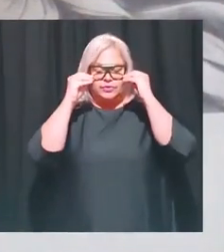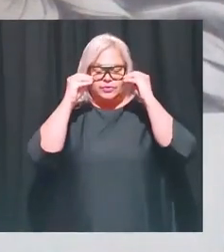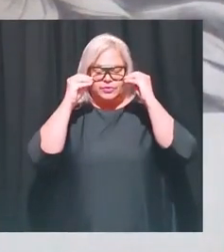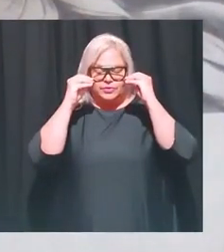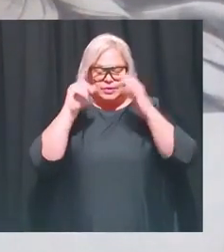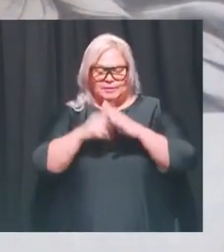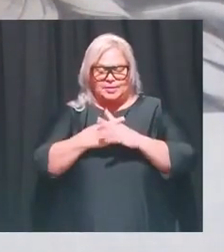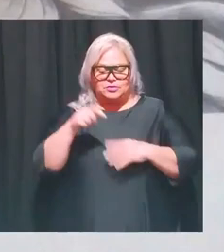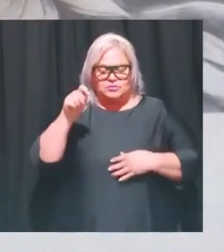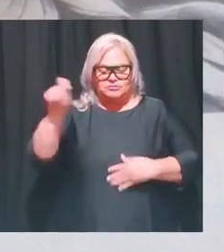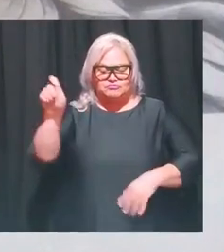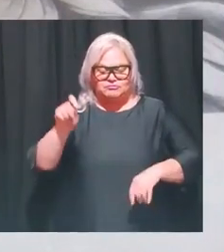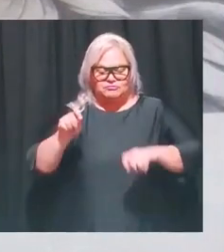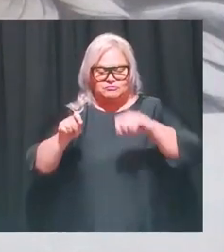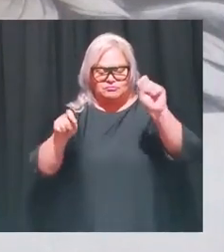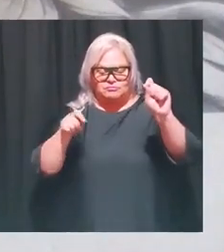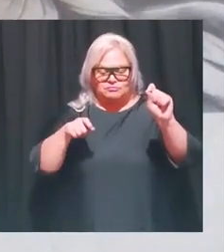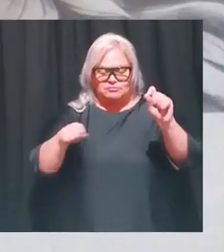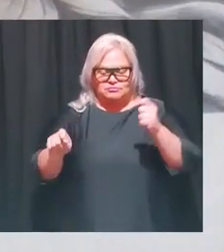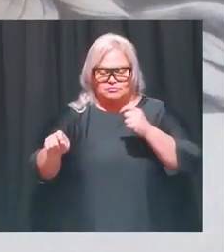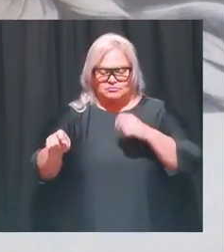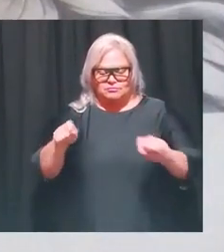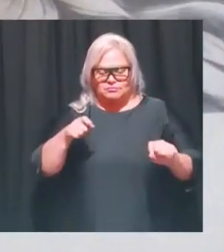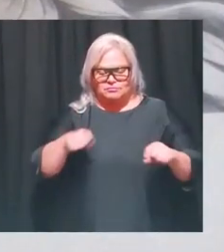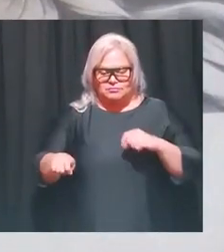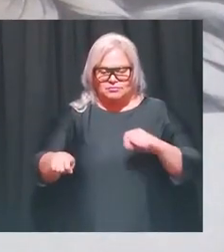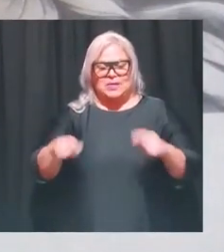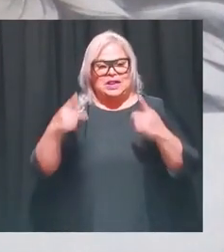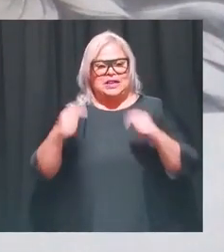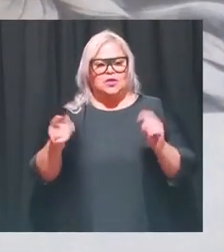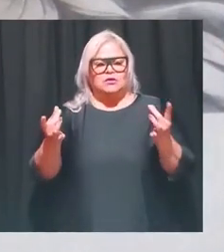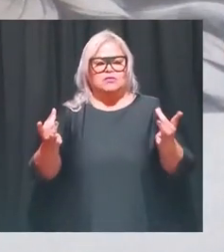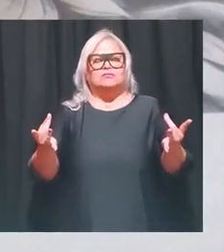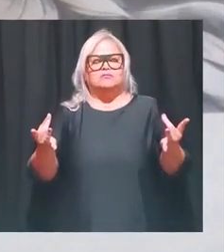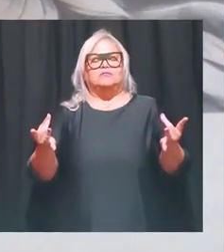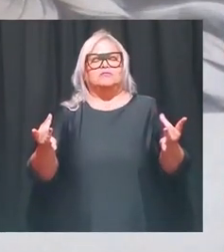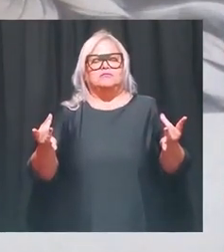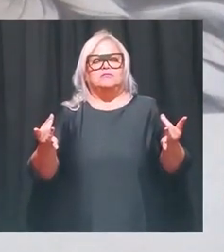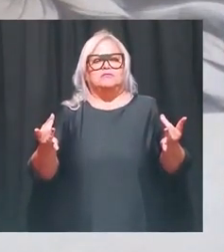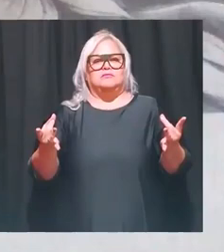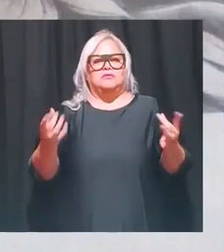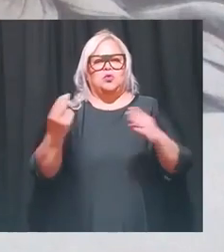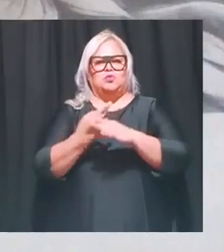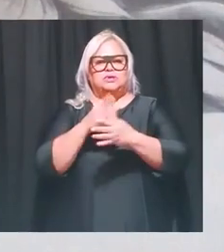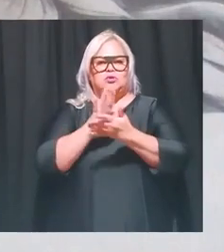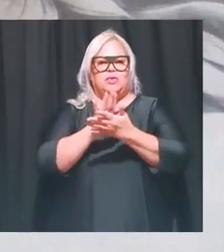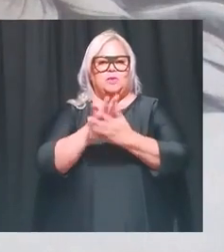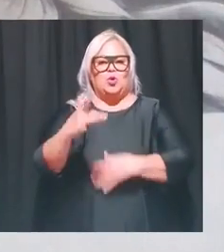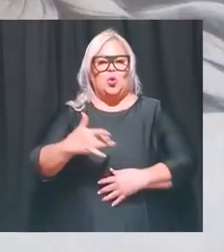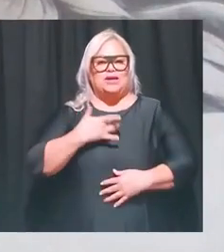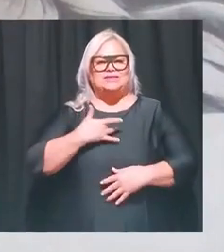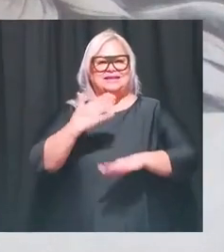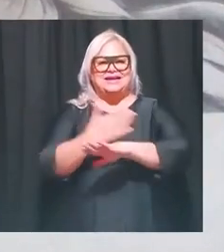como unas marcas en el papel y me voy como si fuera un mini trance verdad marcando en el papel lo que yo siento que esa canción